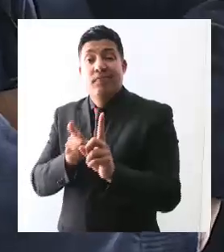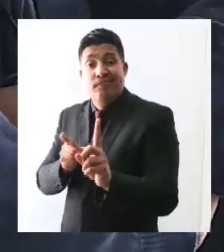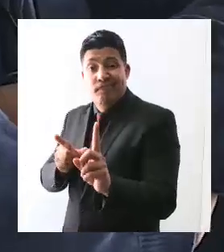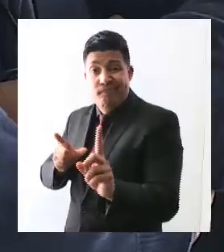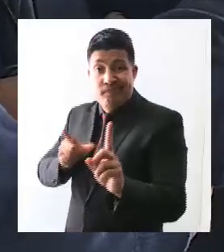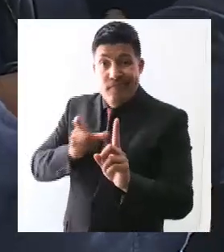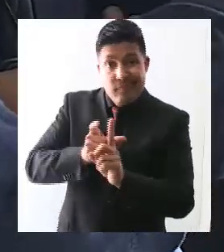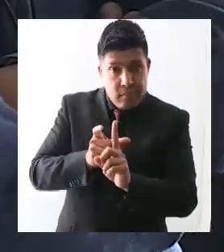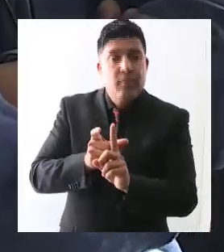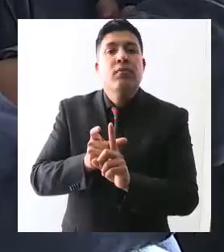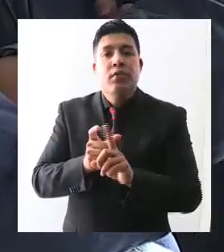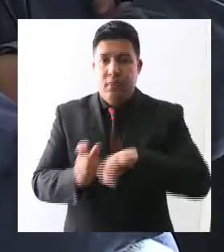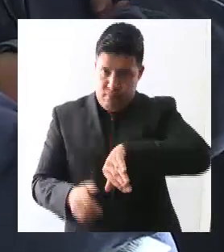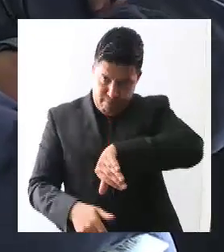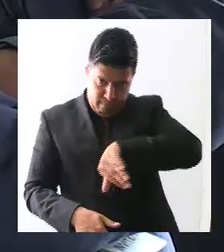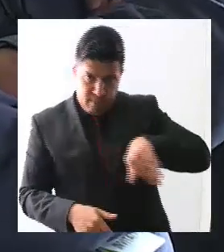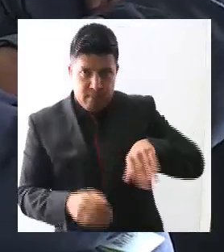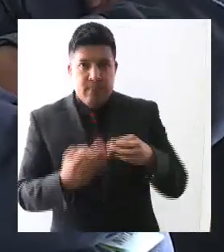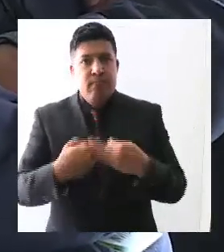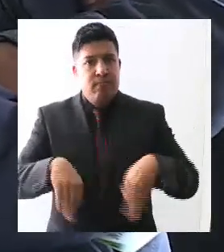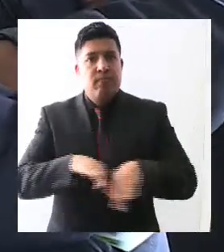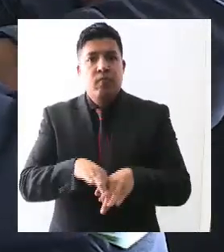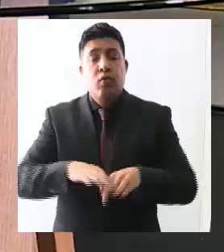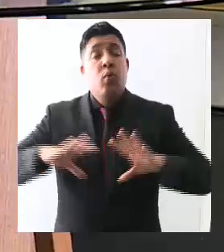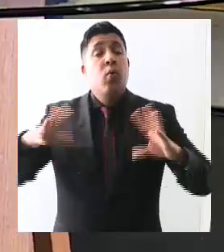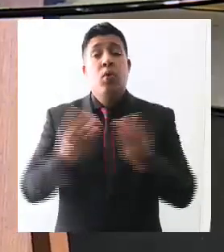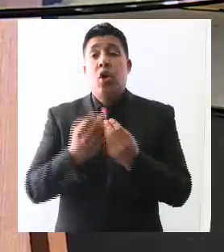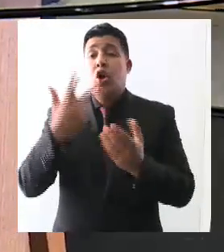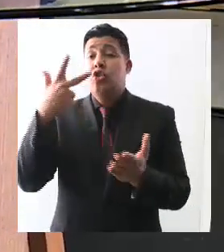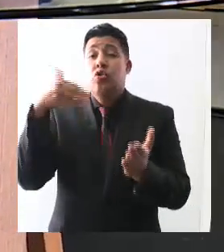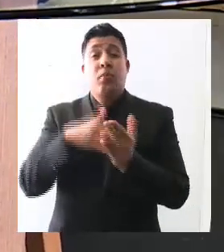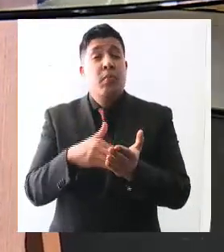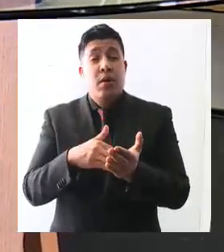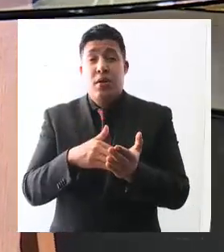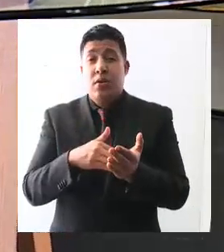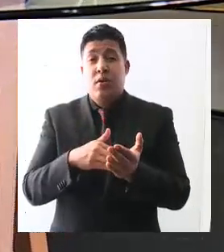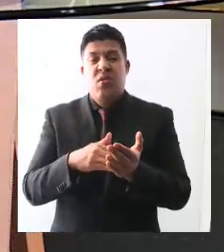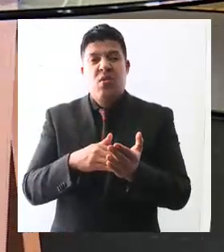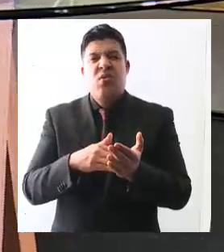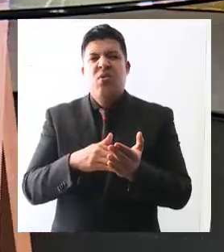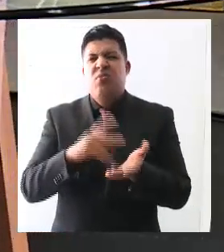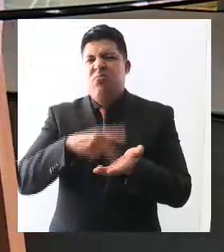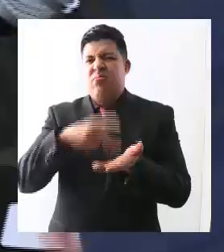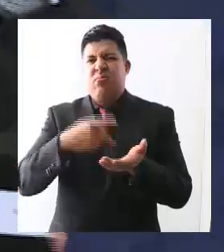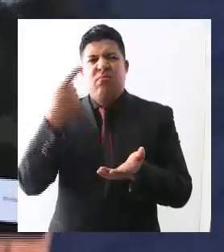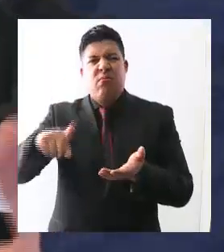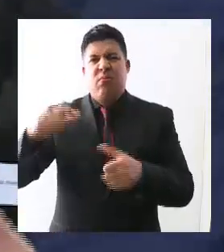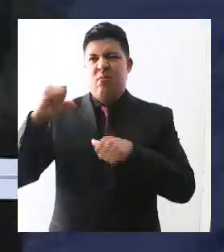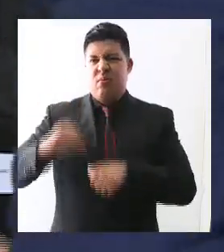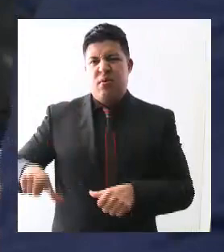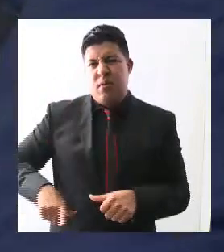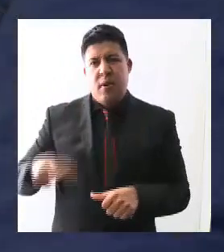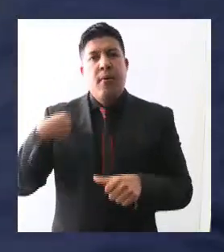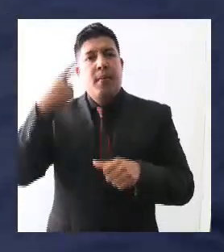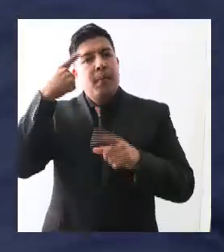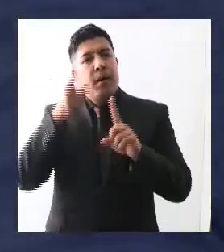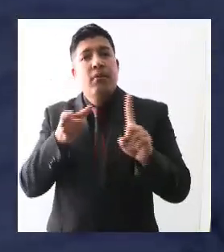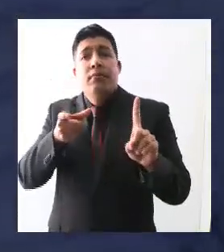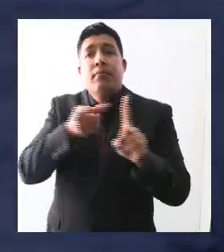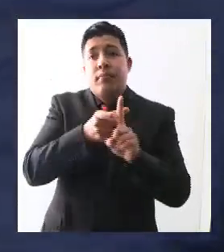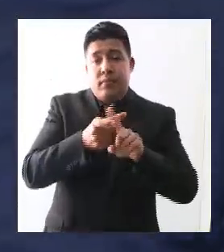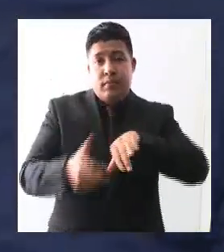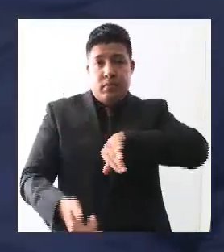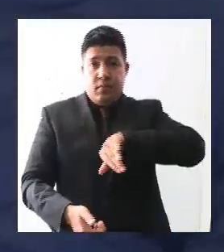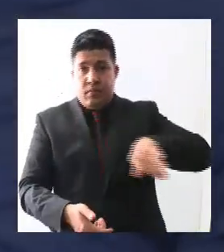casi 8 mil órdenes de protección en este año. Hoy hicimos visible un problema que no existía.